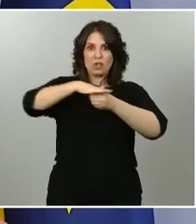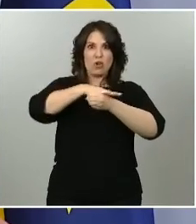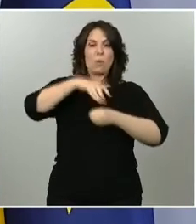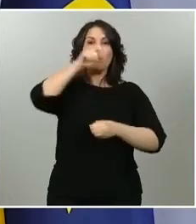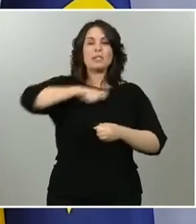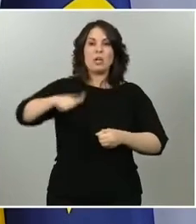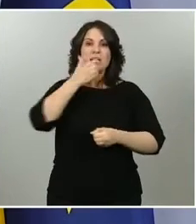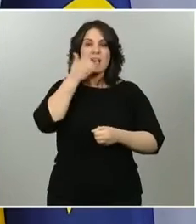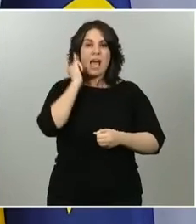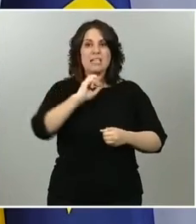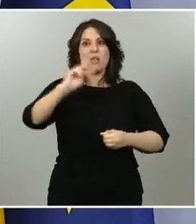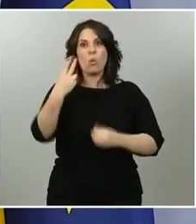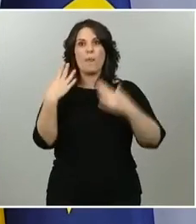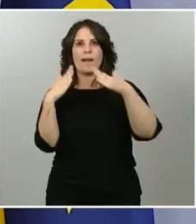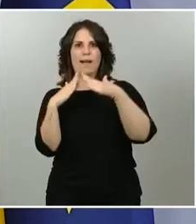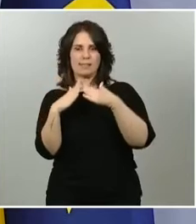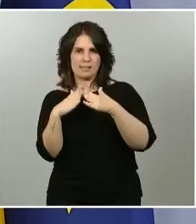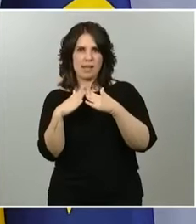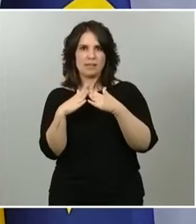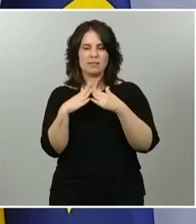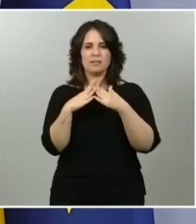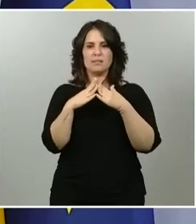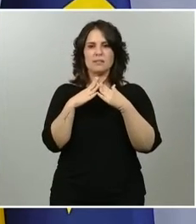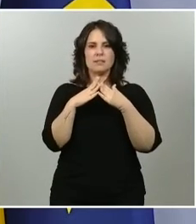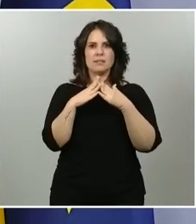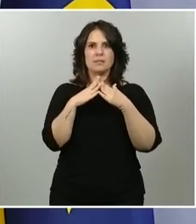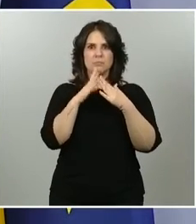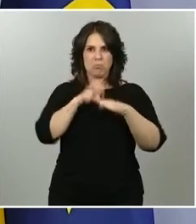residencia, cumpliendo con las recomendaciones que hacemos, puedan trasladarse a ella.